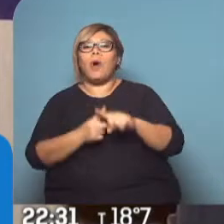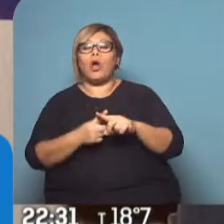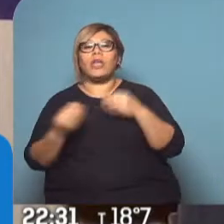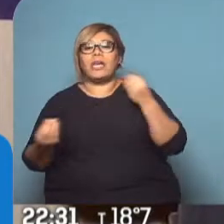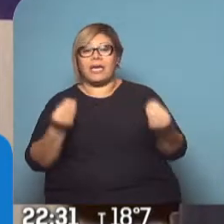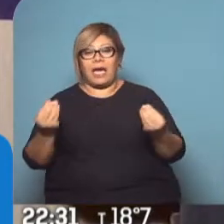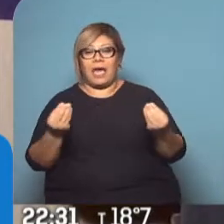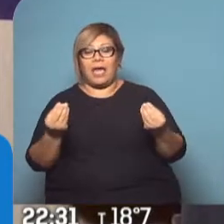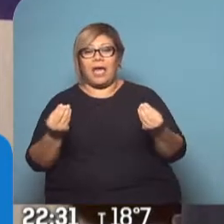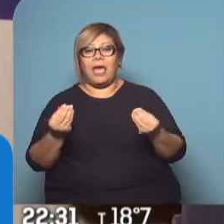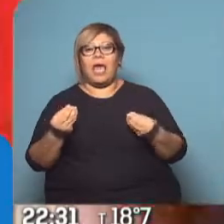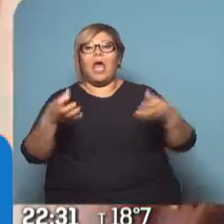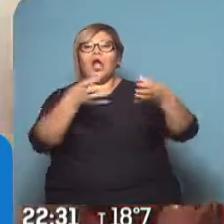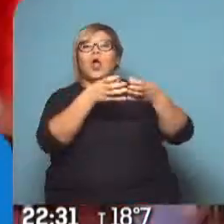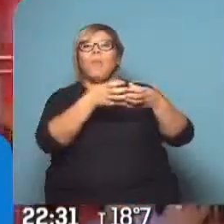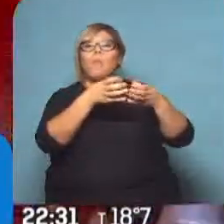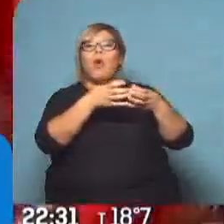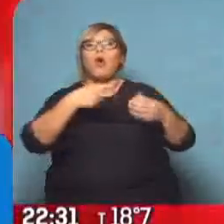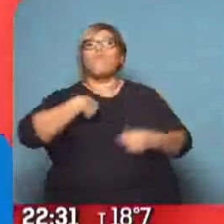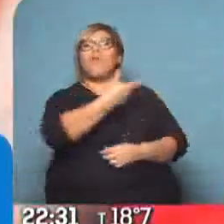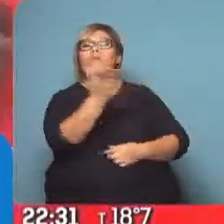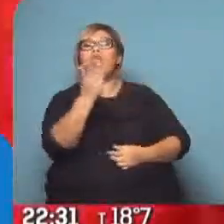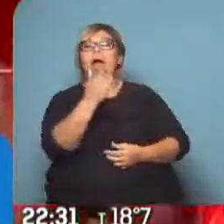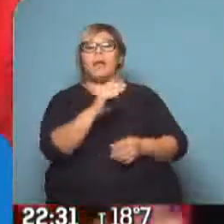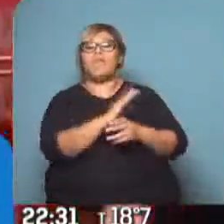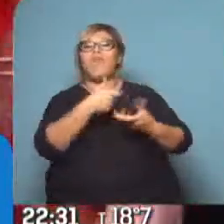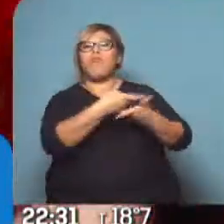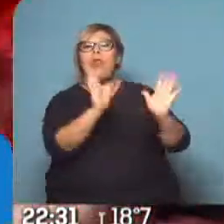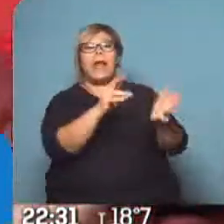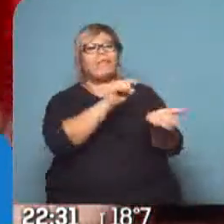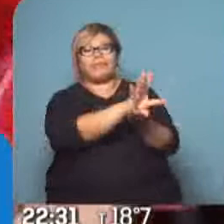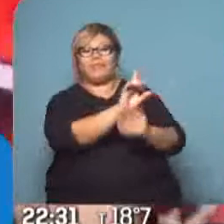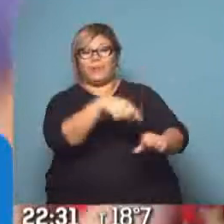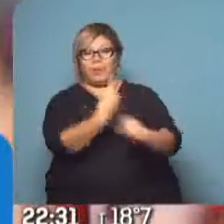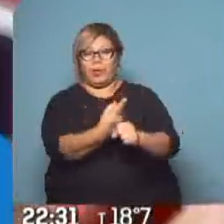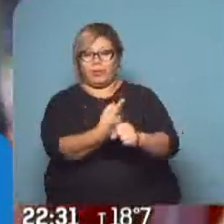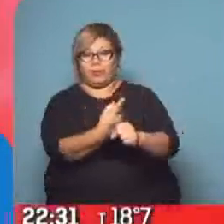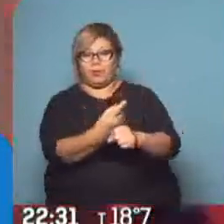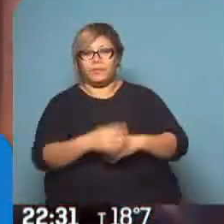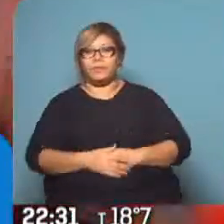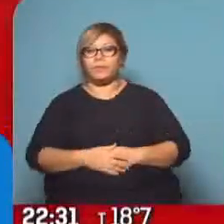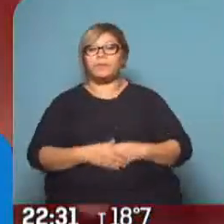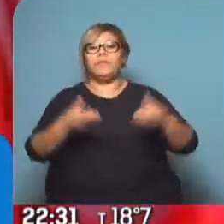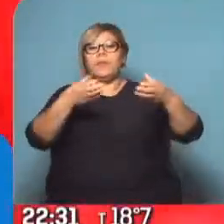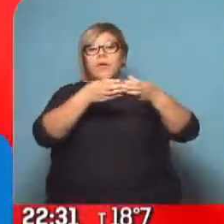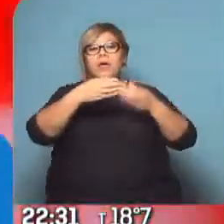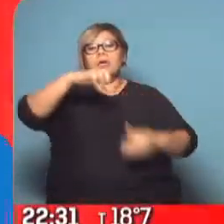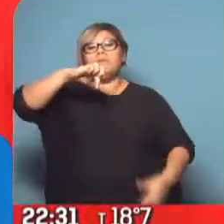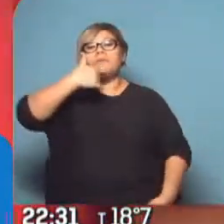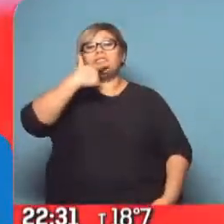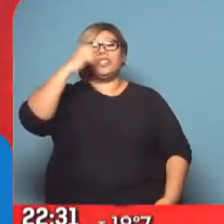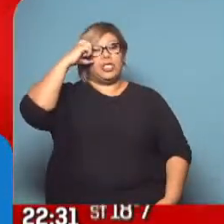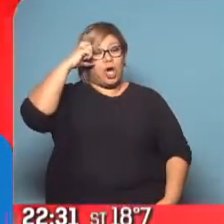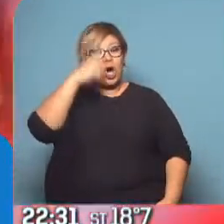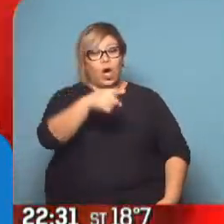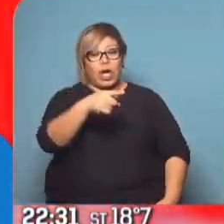expulsar al Frente Popular. Aunque sin mayoría propia en el Parlamento, la contundente victoria del PSOE, impulsa a Pedro